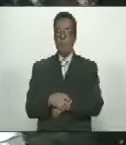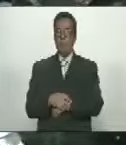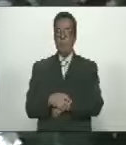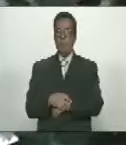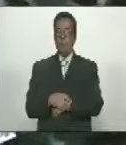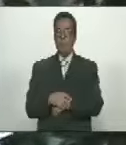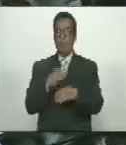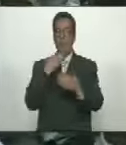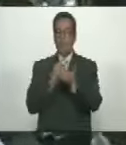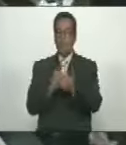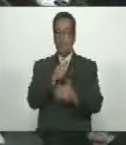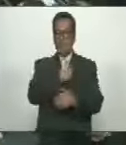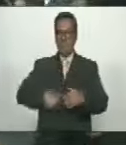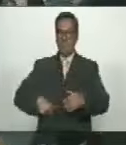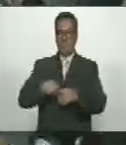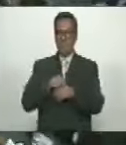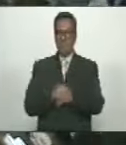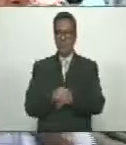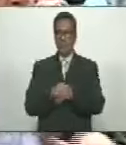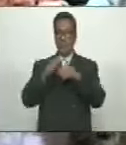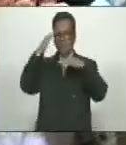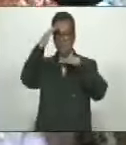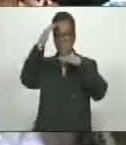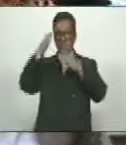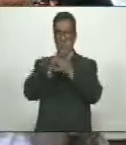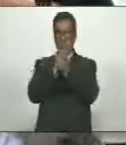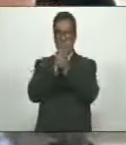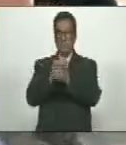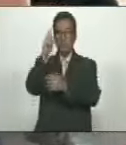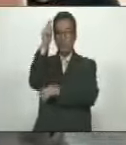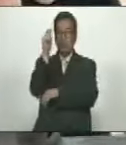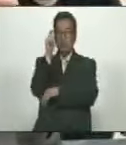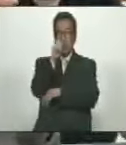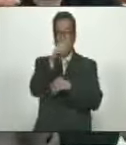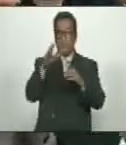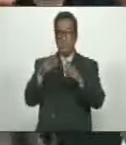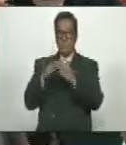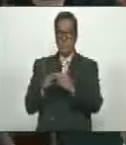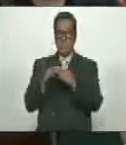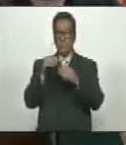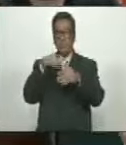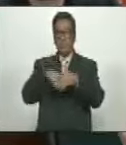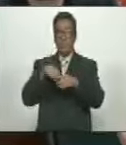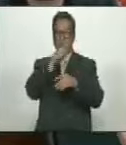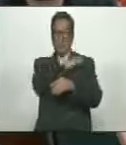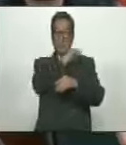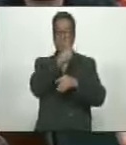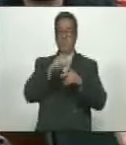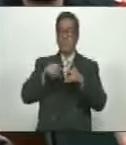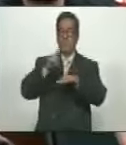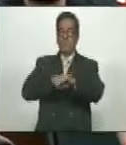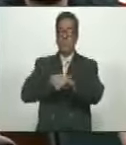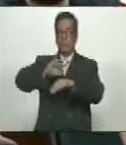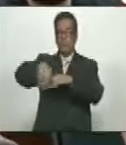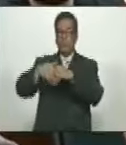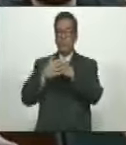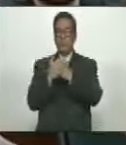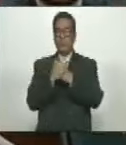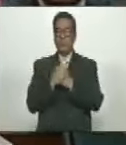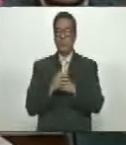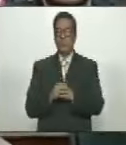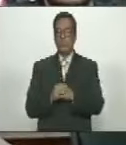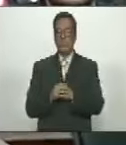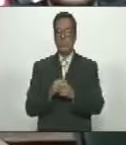Gracias, presidente. Saludos, colegas parlamentarios, colegas parlamentarias, miembros de la Junta Directiva, doctor Jorge Rodríguez,